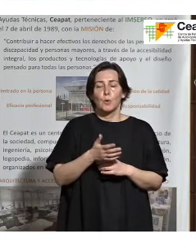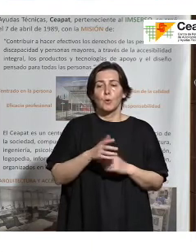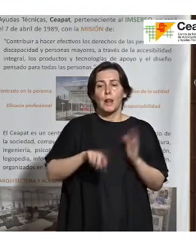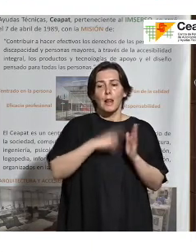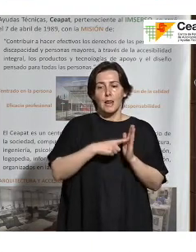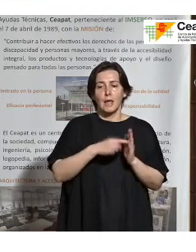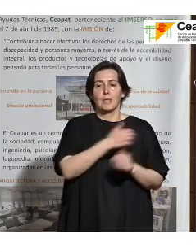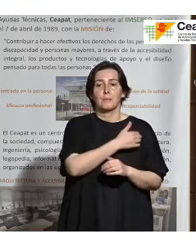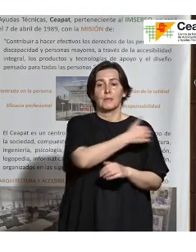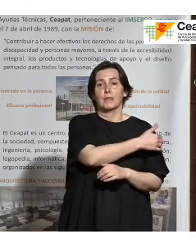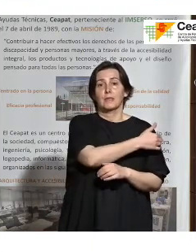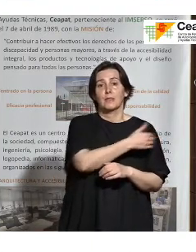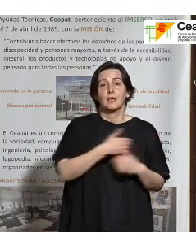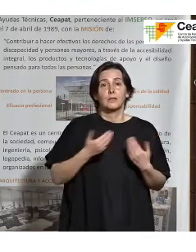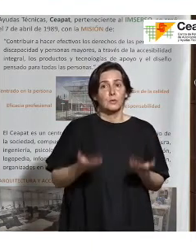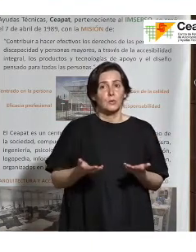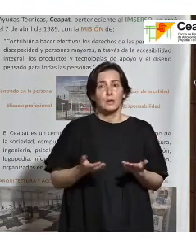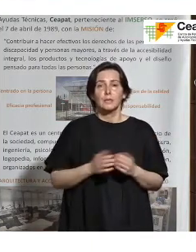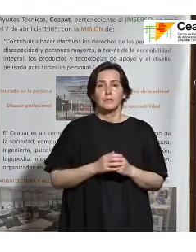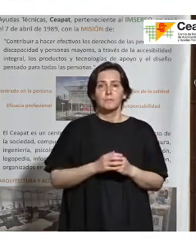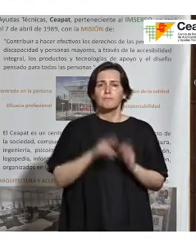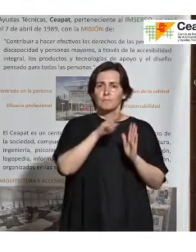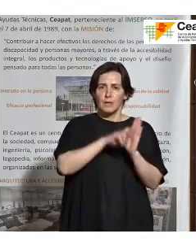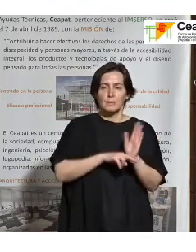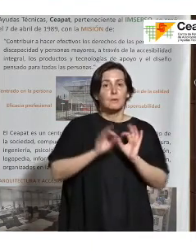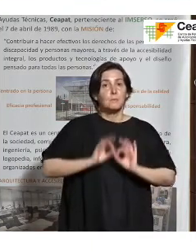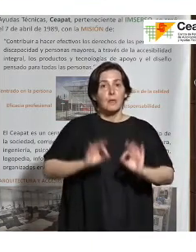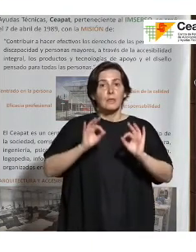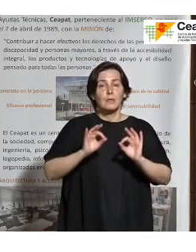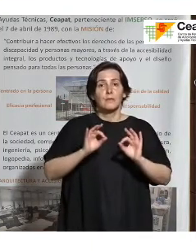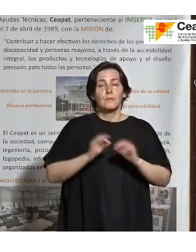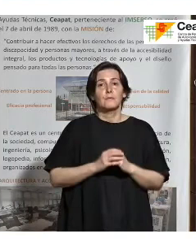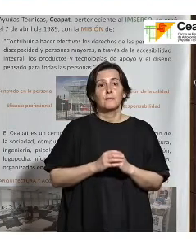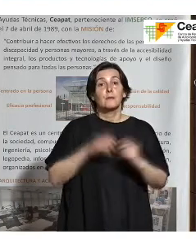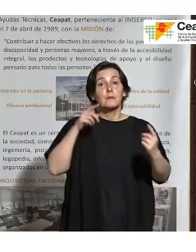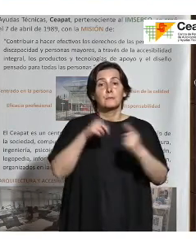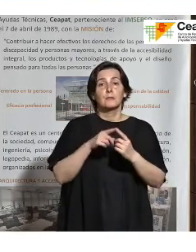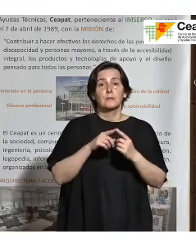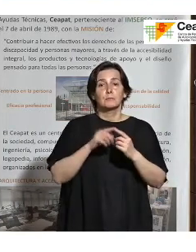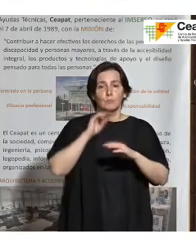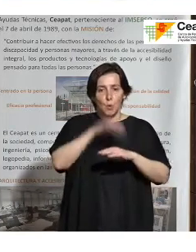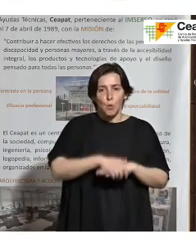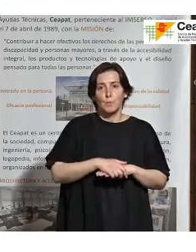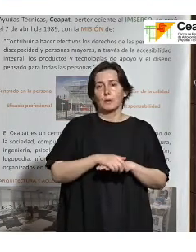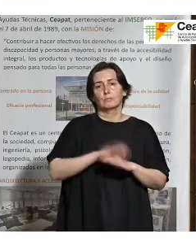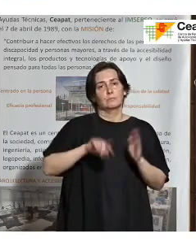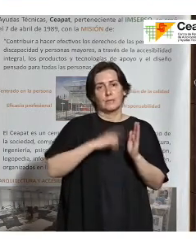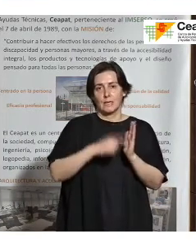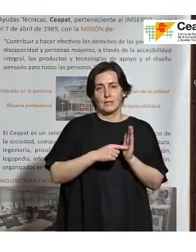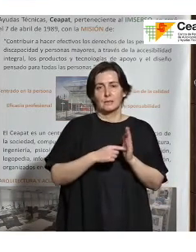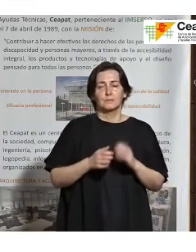de dependencia y había que hacer una reglamentación específica para dar cumplimiento a esa legislación.